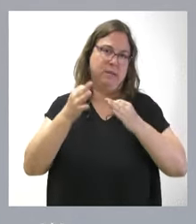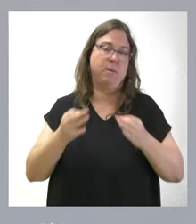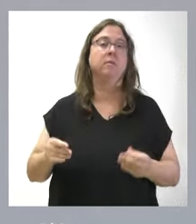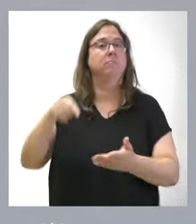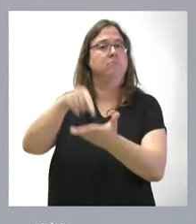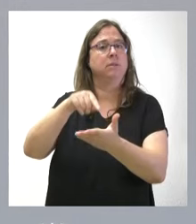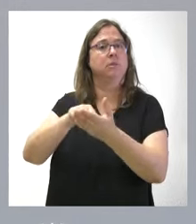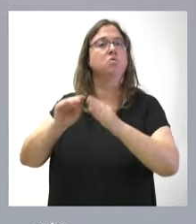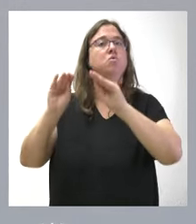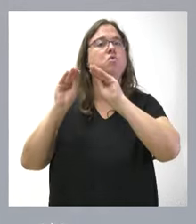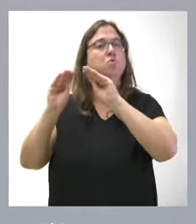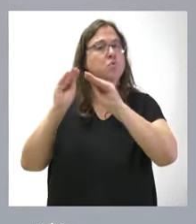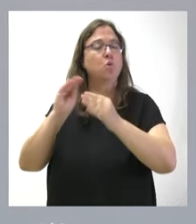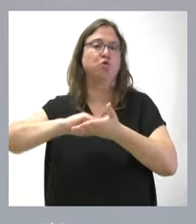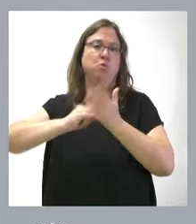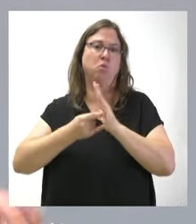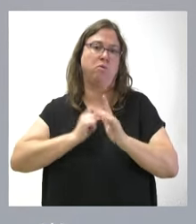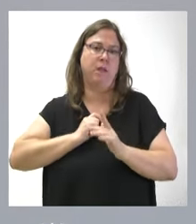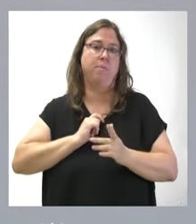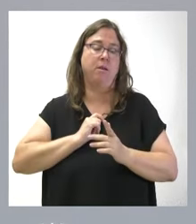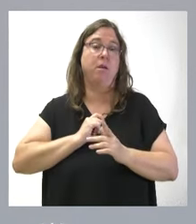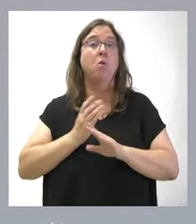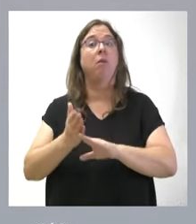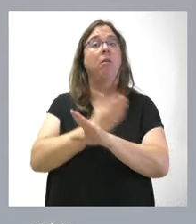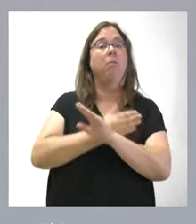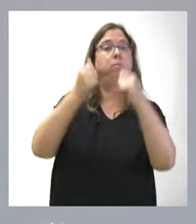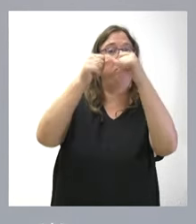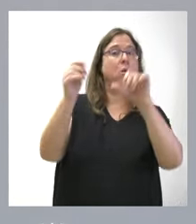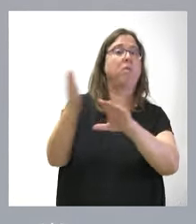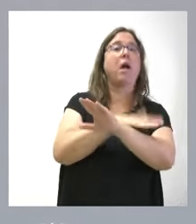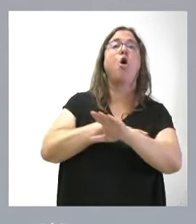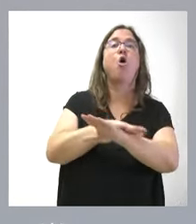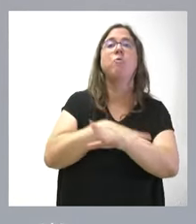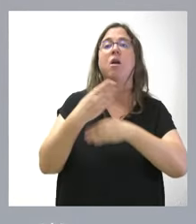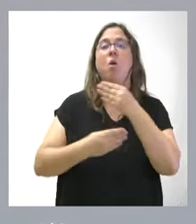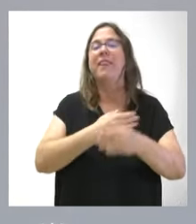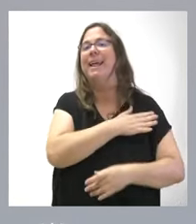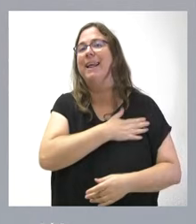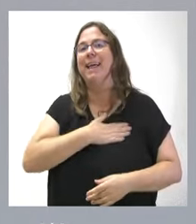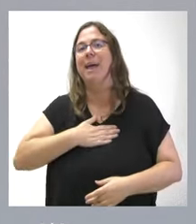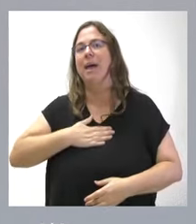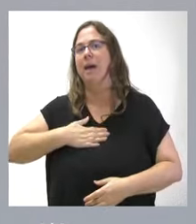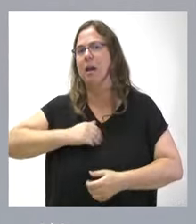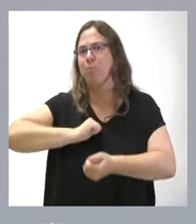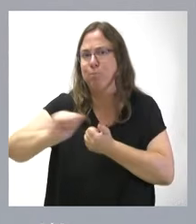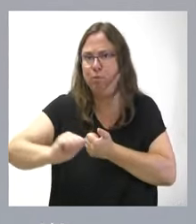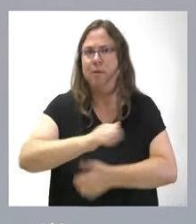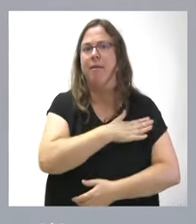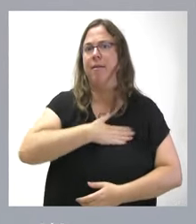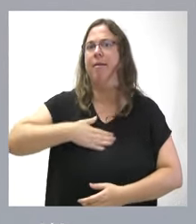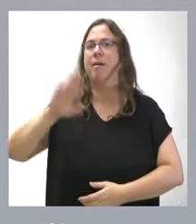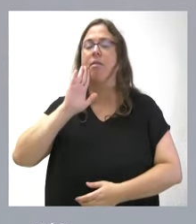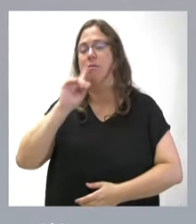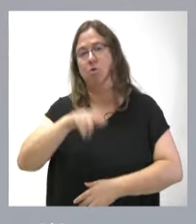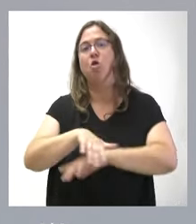solución a este problema. No prejuzgamos que el Gobierno lo está haciendo con ánimo de dolor ni cometiendo un delito, pero sí que está